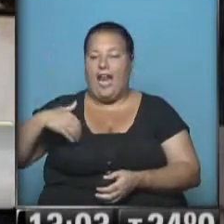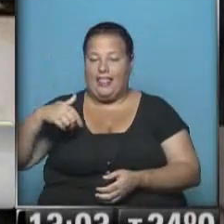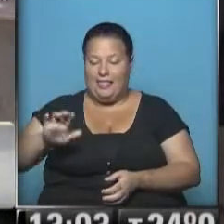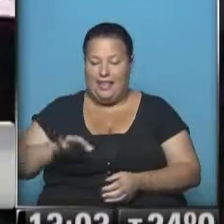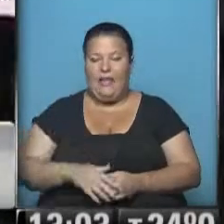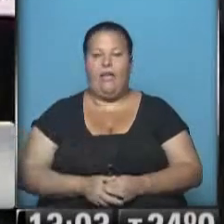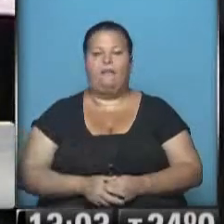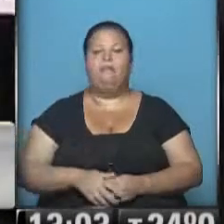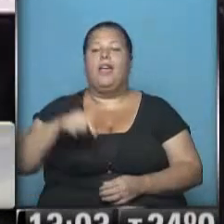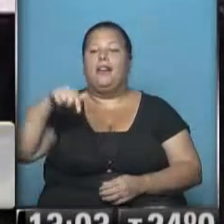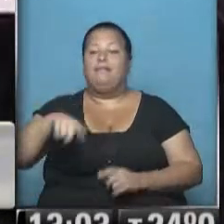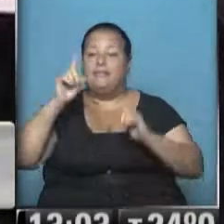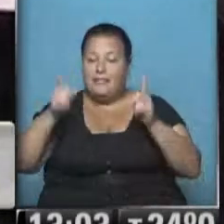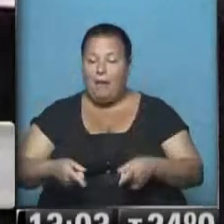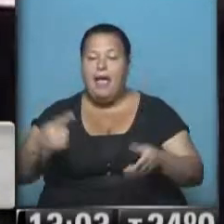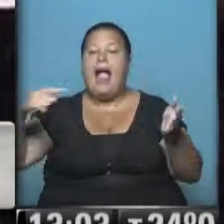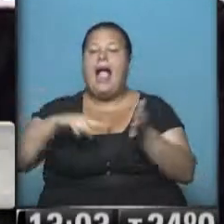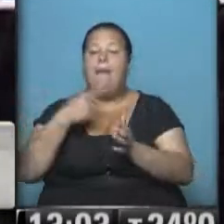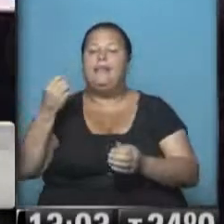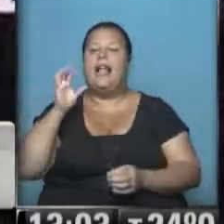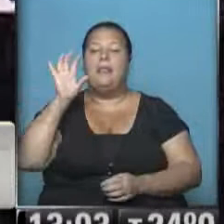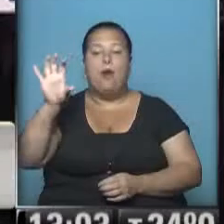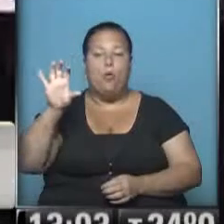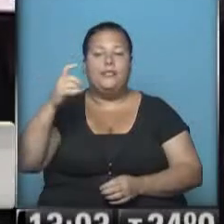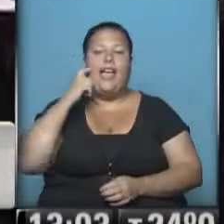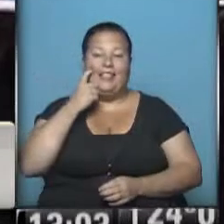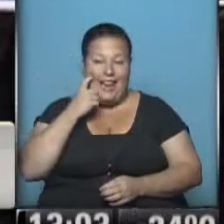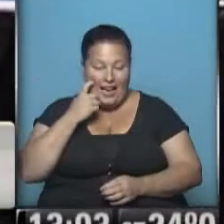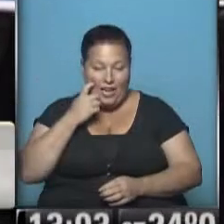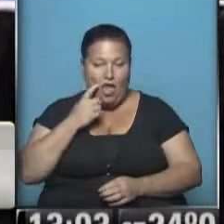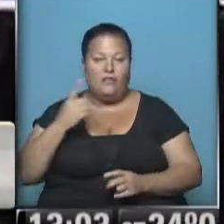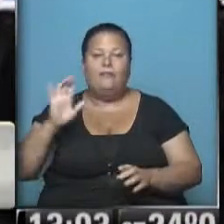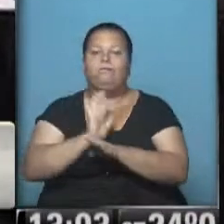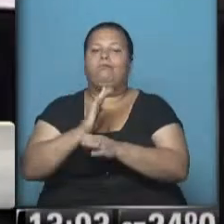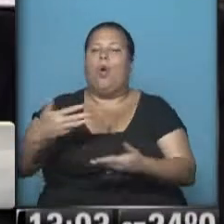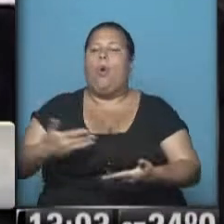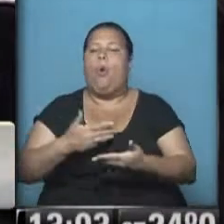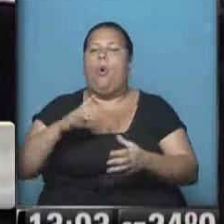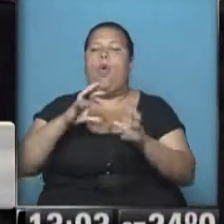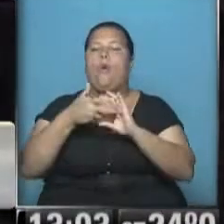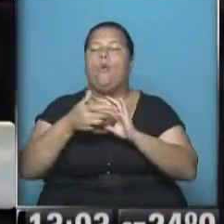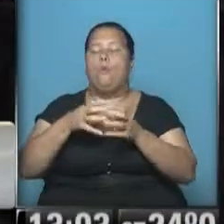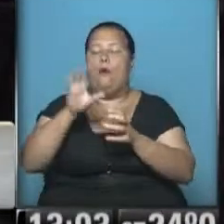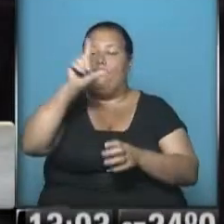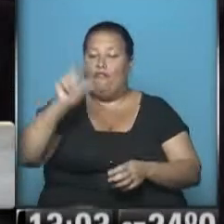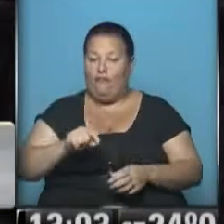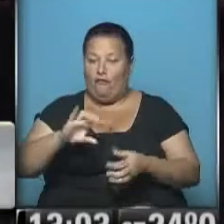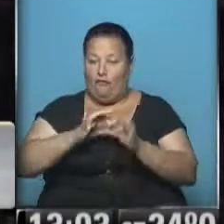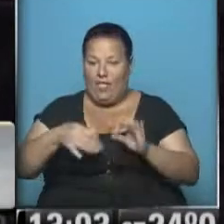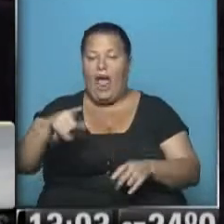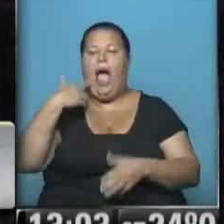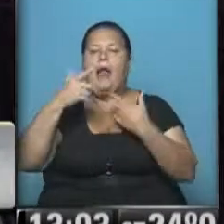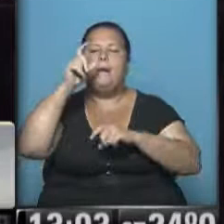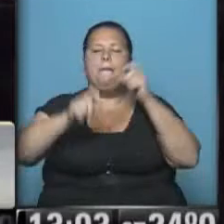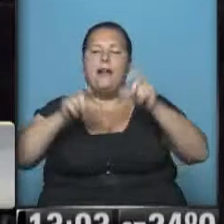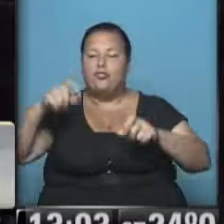y que es justamente también la capital de la provincia de Entre Ríos, que es la cuna del federalismo. Hablábamos con gente